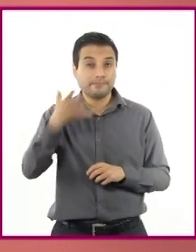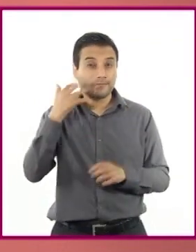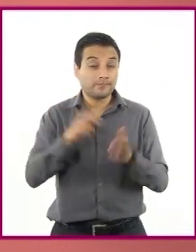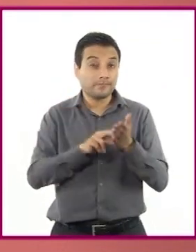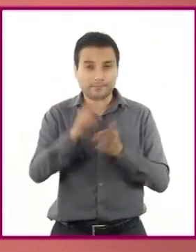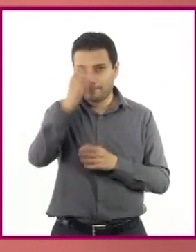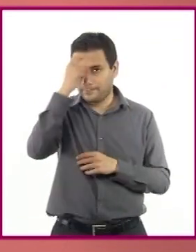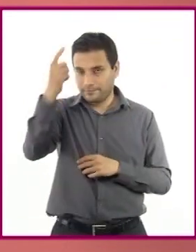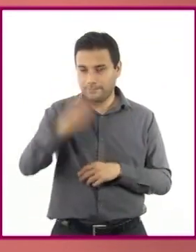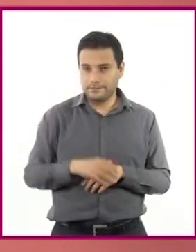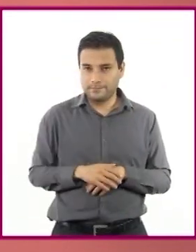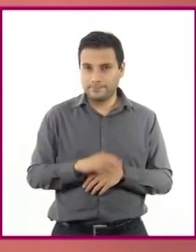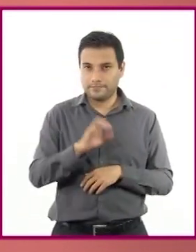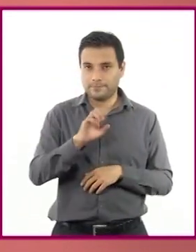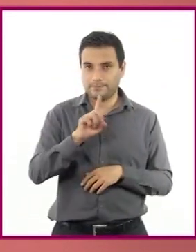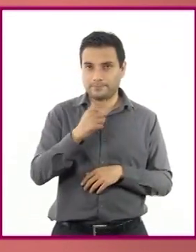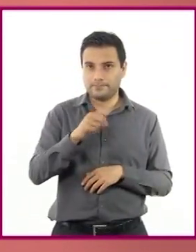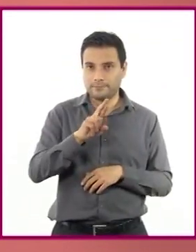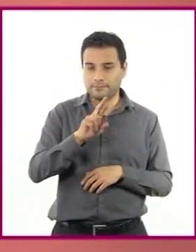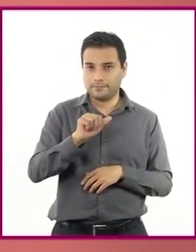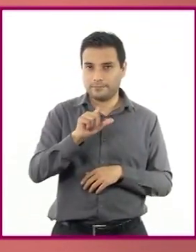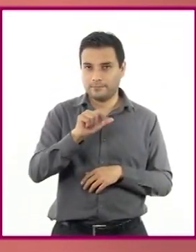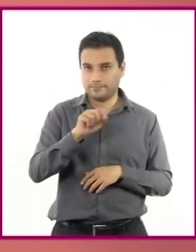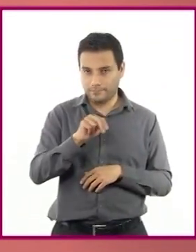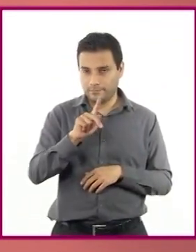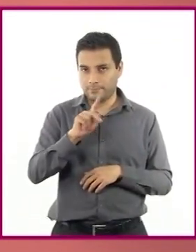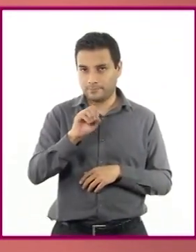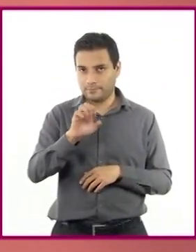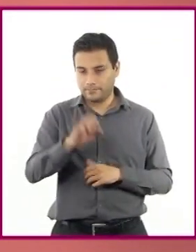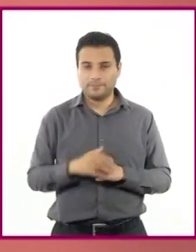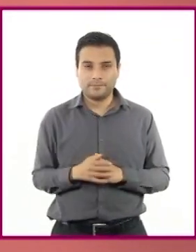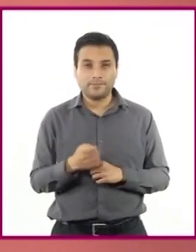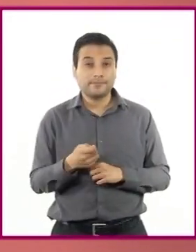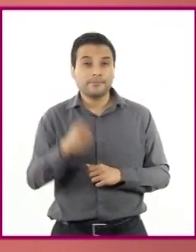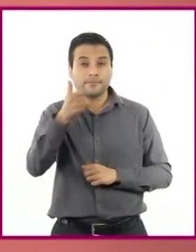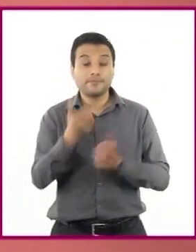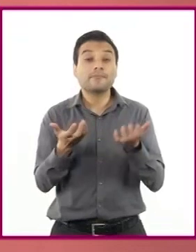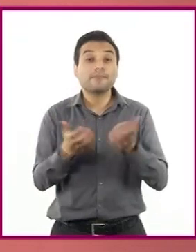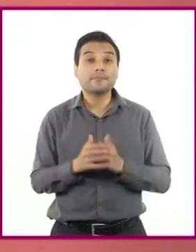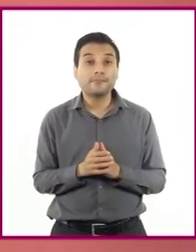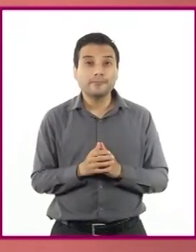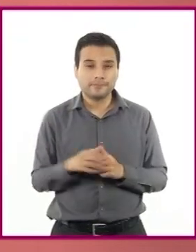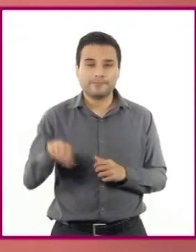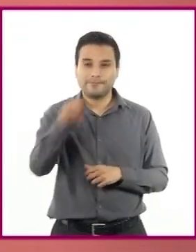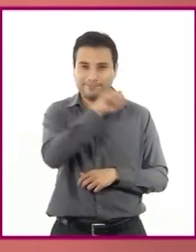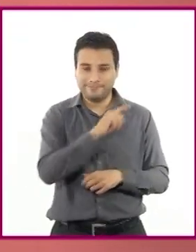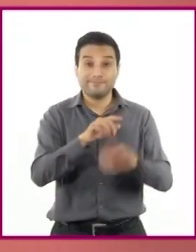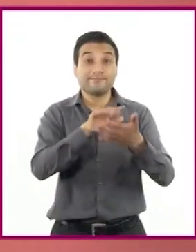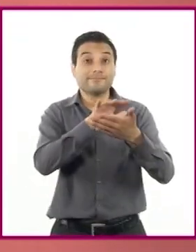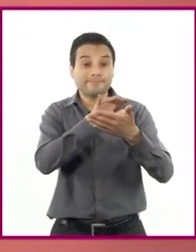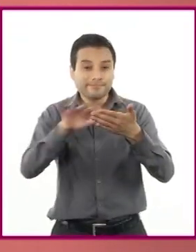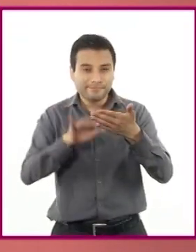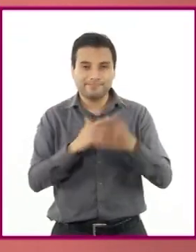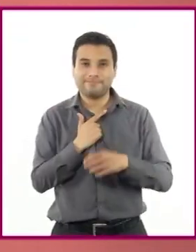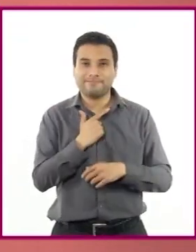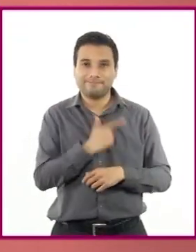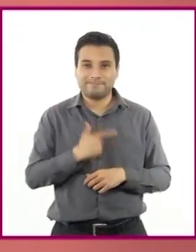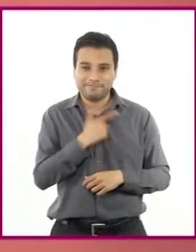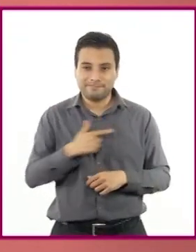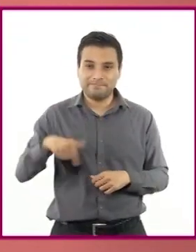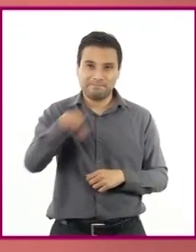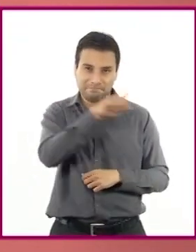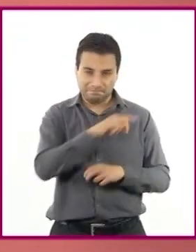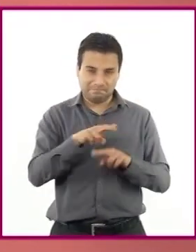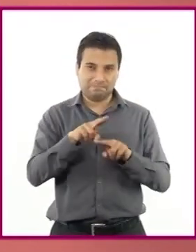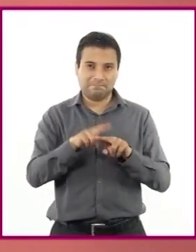estadounidense Edgar Allan Poe. El primer paso será disfrutar de la lectura. Busquen un lugar cómodo en su